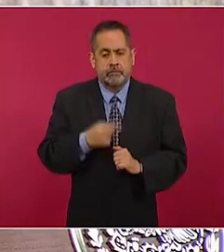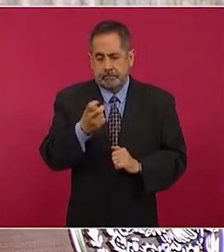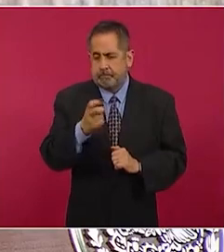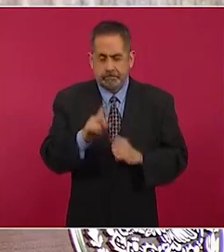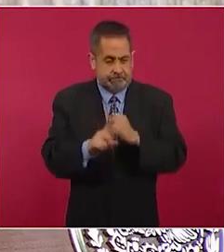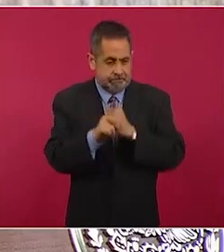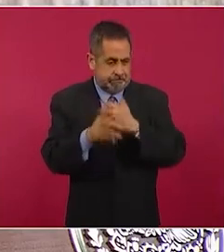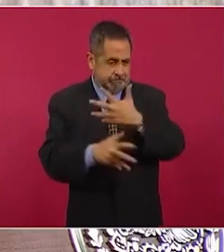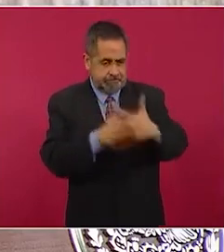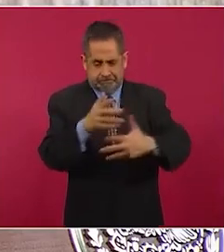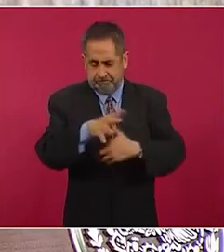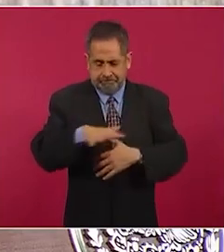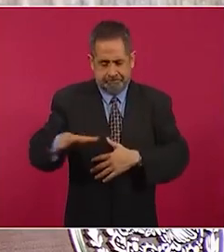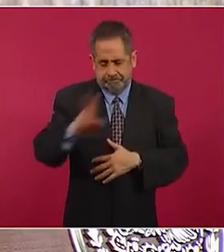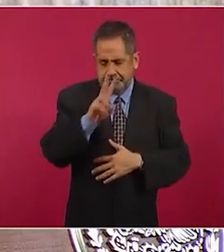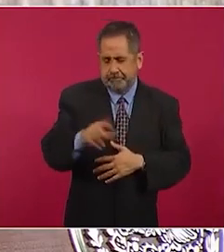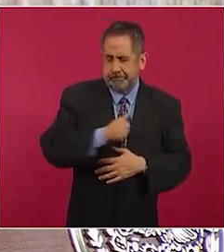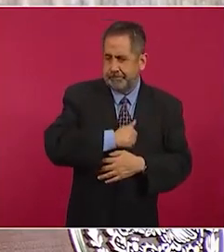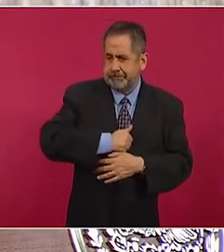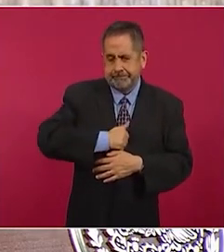estos hechos lamentables,